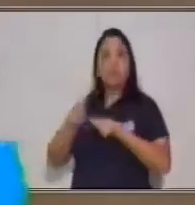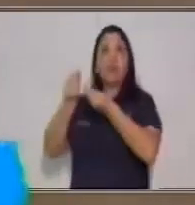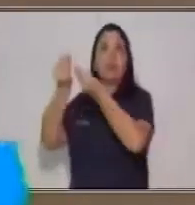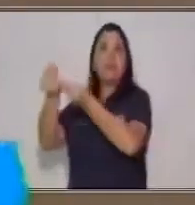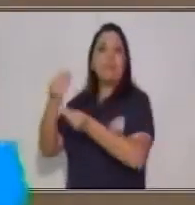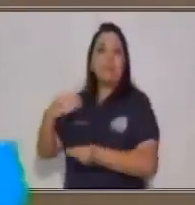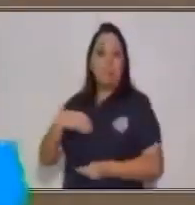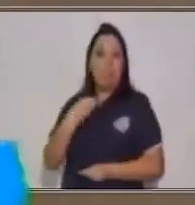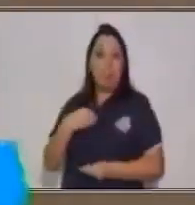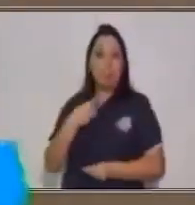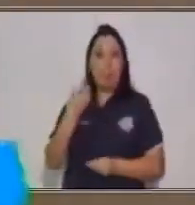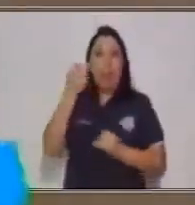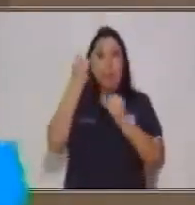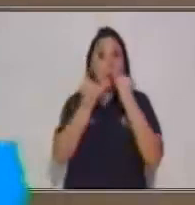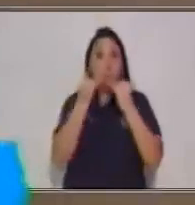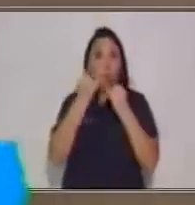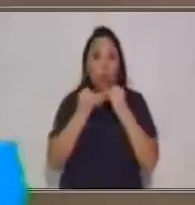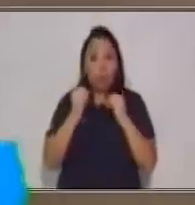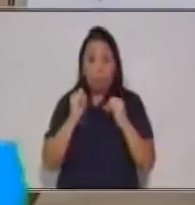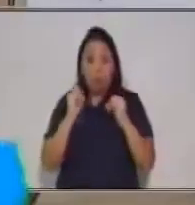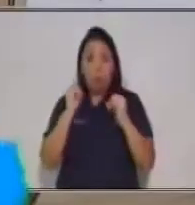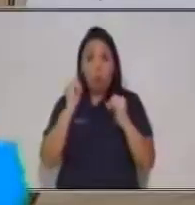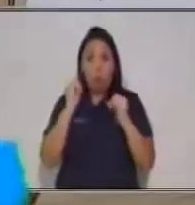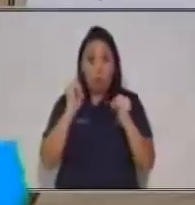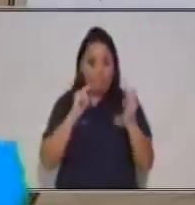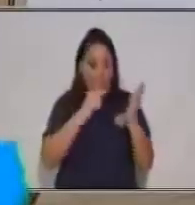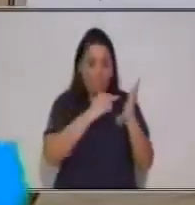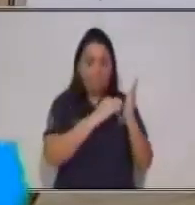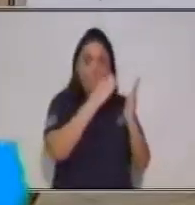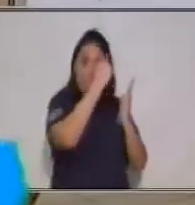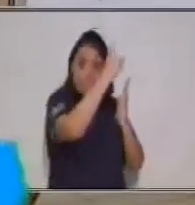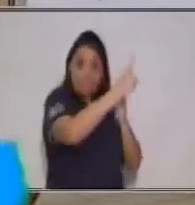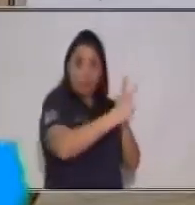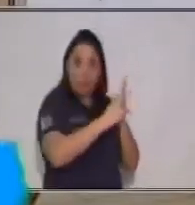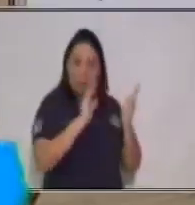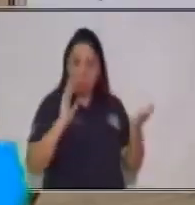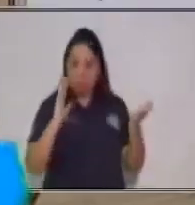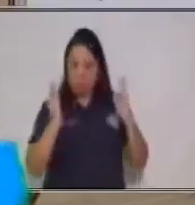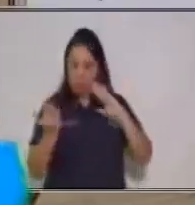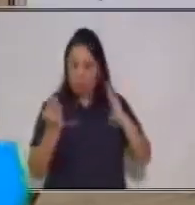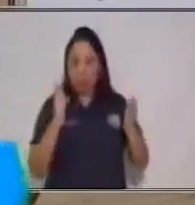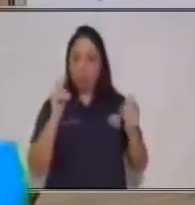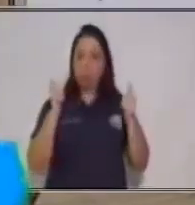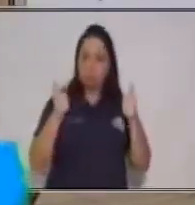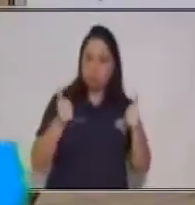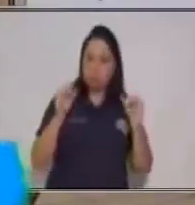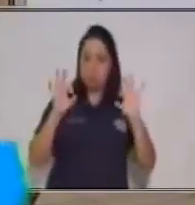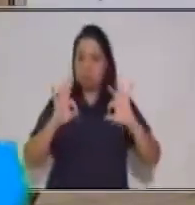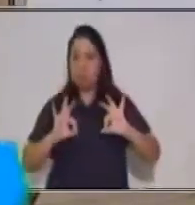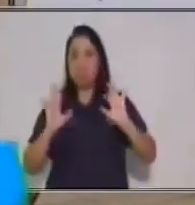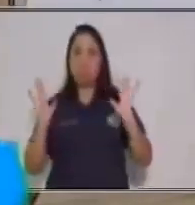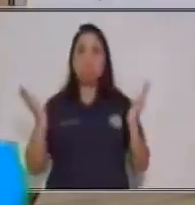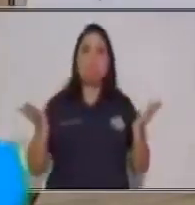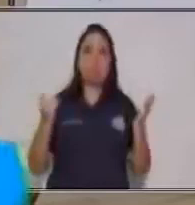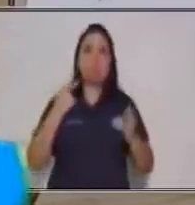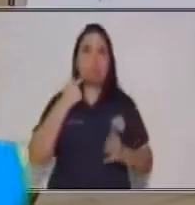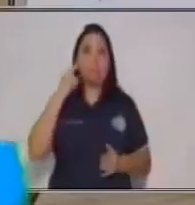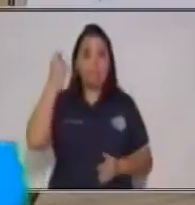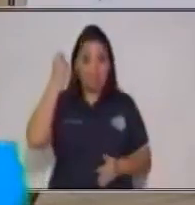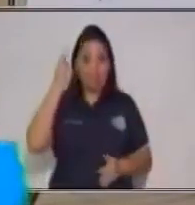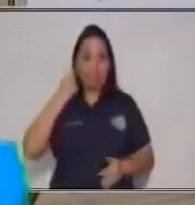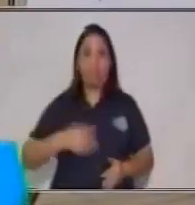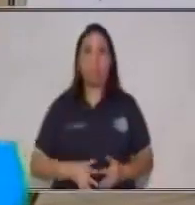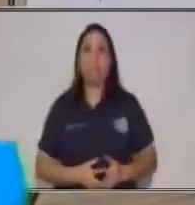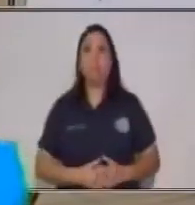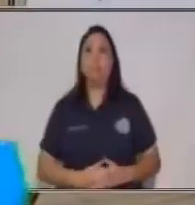ver si coincide con la planificación. Es decir, entonces ahora podemos verificar si con lo que nosotros